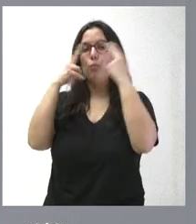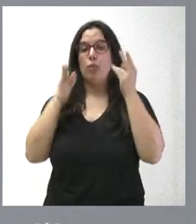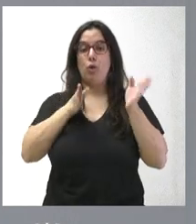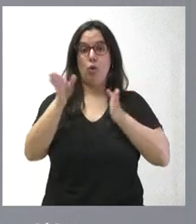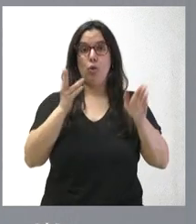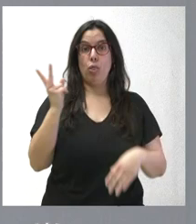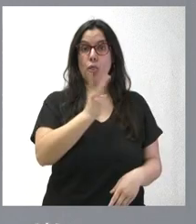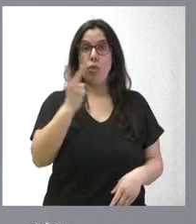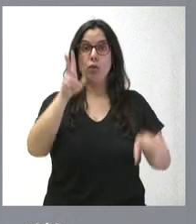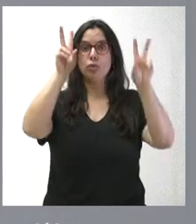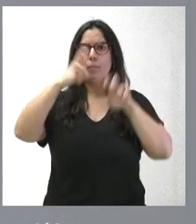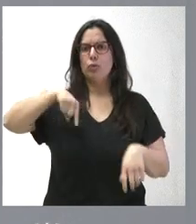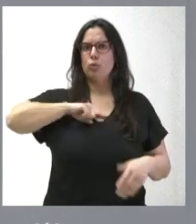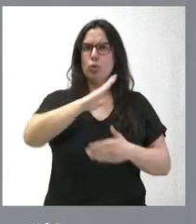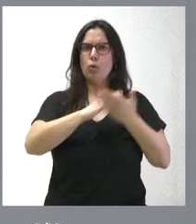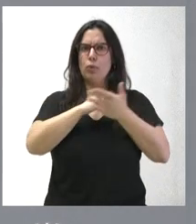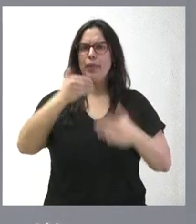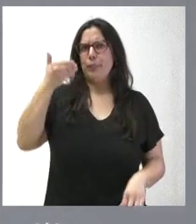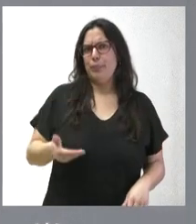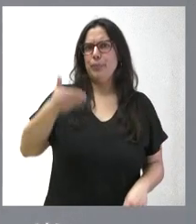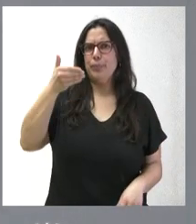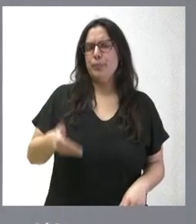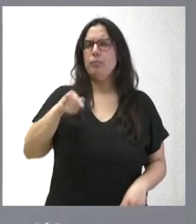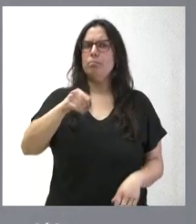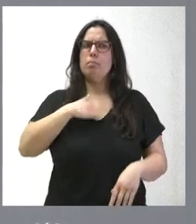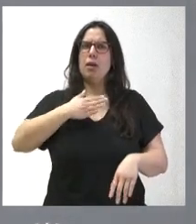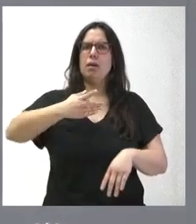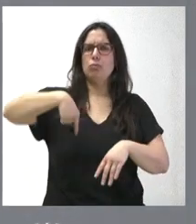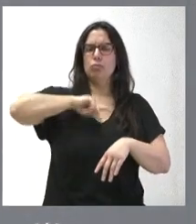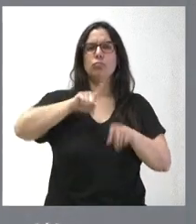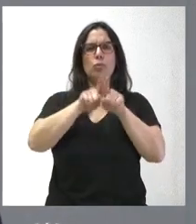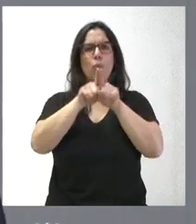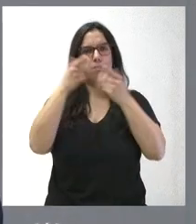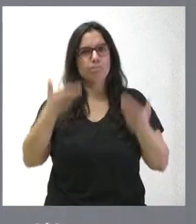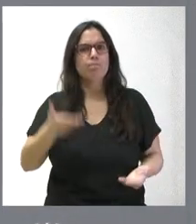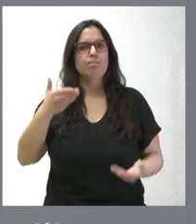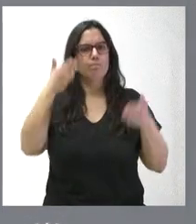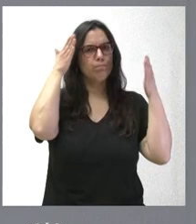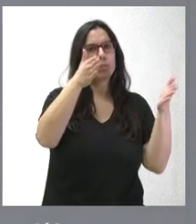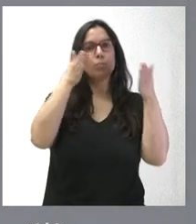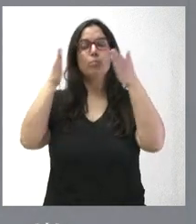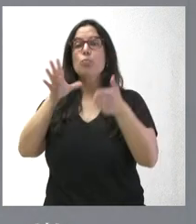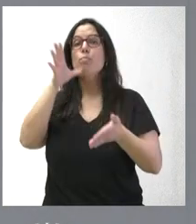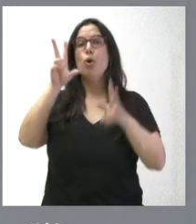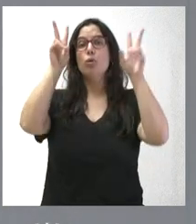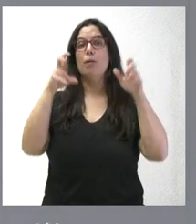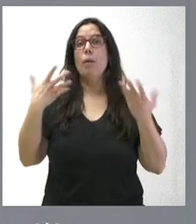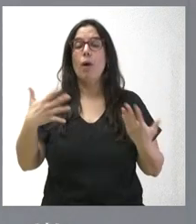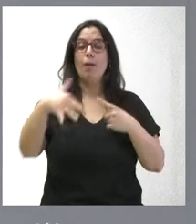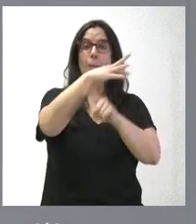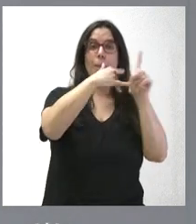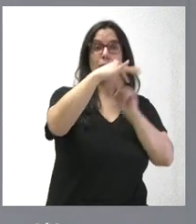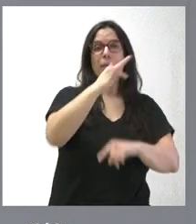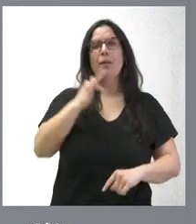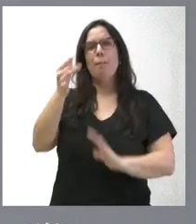donde nuestra comunidad tiene un peso muy relevante, donde le damos muchísima importancia porque estamos hablando del medio ambiente y estamos hablando de la